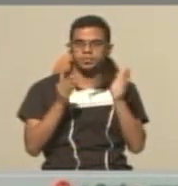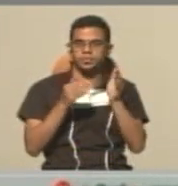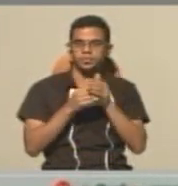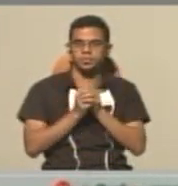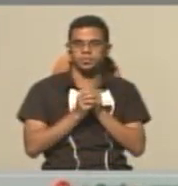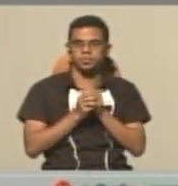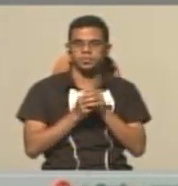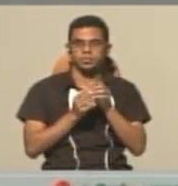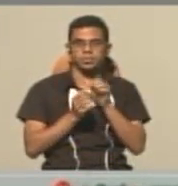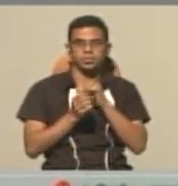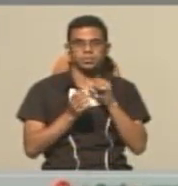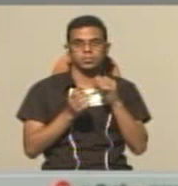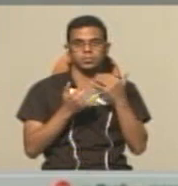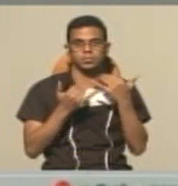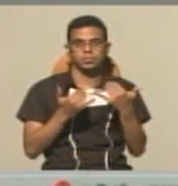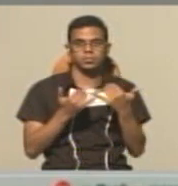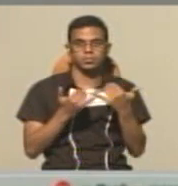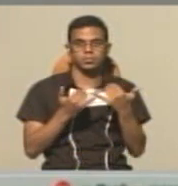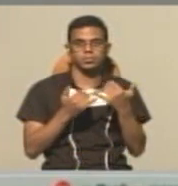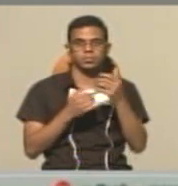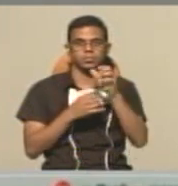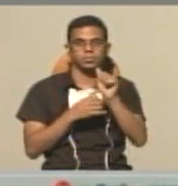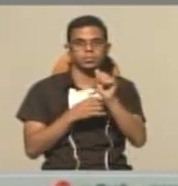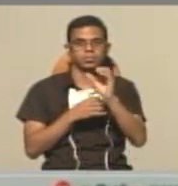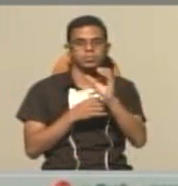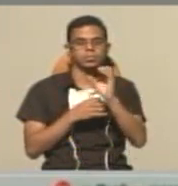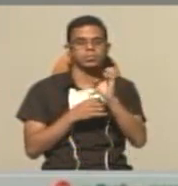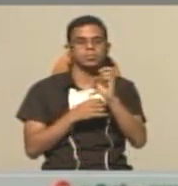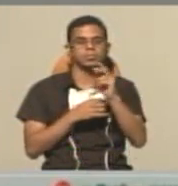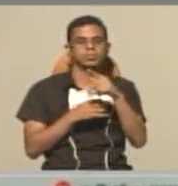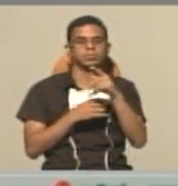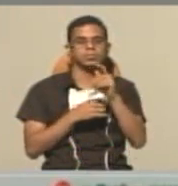Solo que ahora presionamos a aceptar.